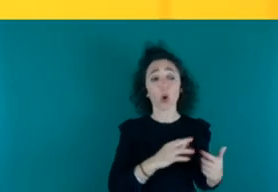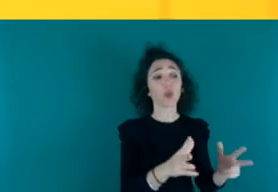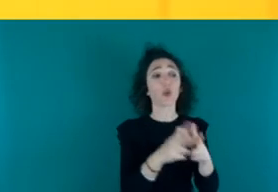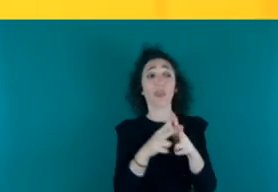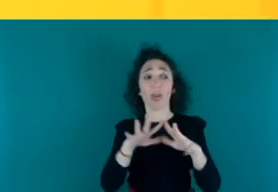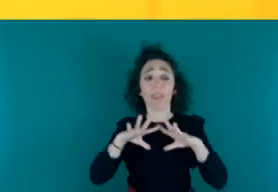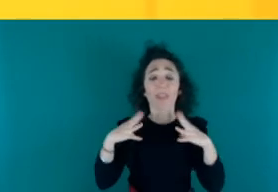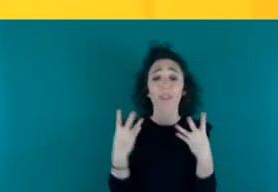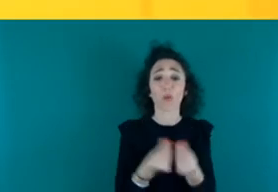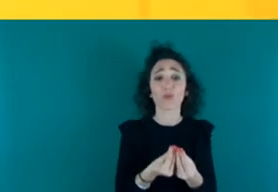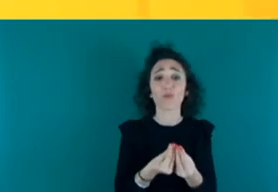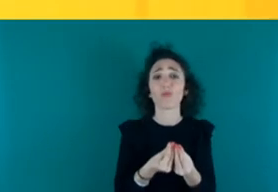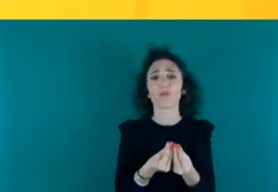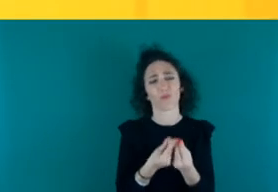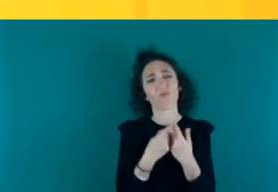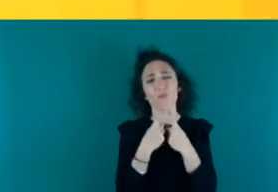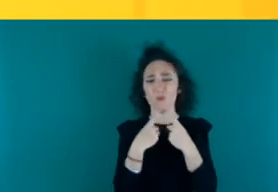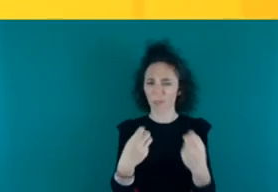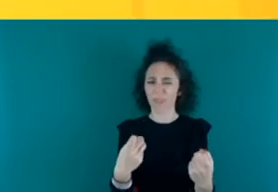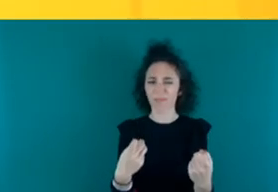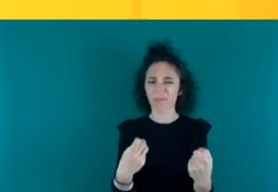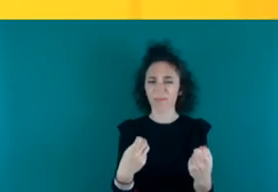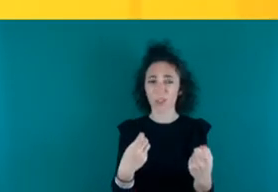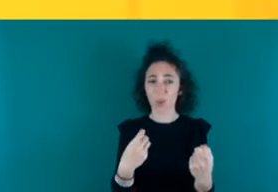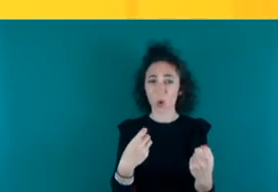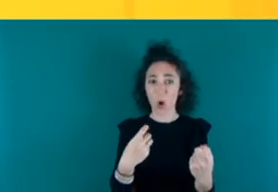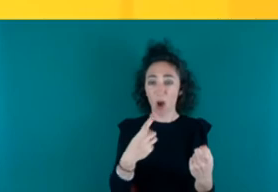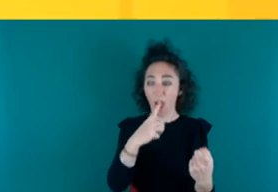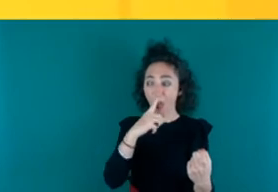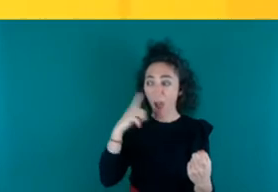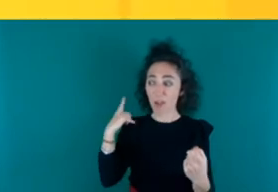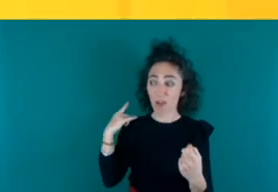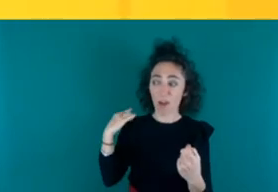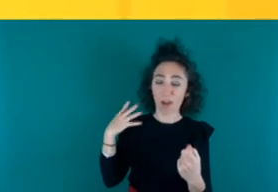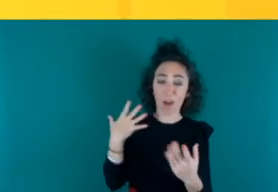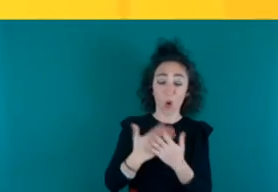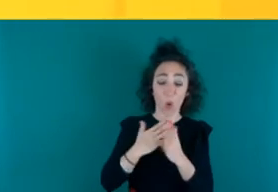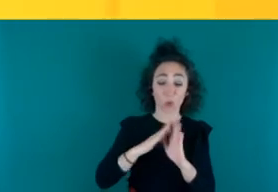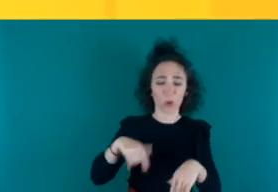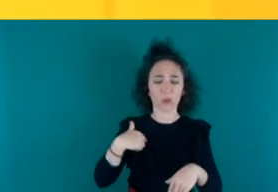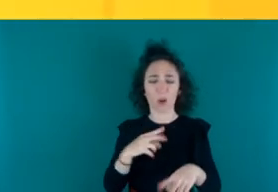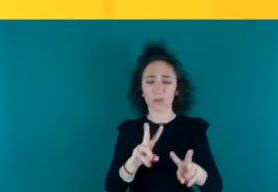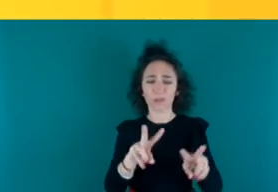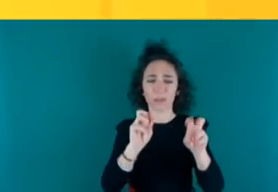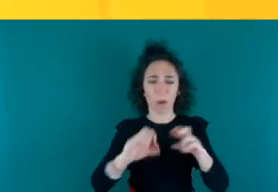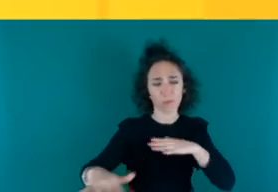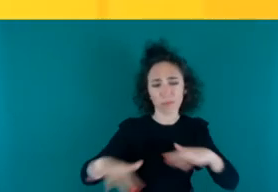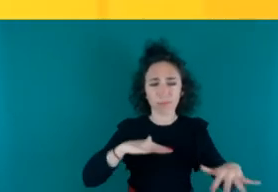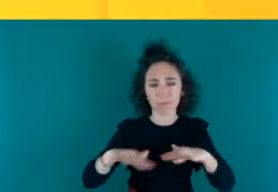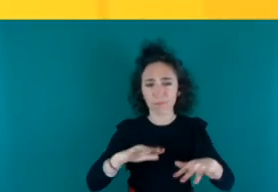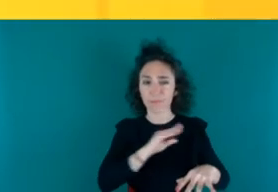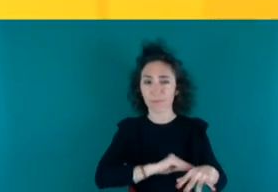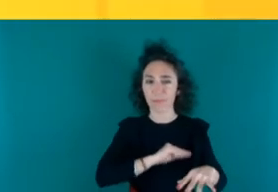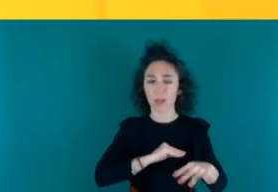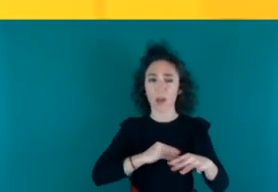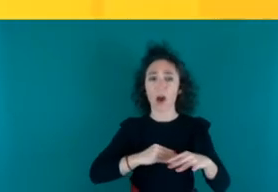es que es muy complicado yo en este último año que he estado en el tema es es luchar contra un